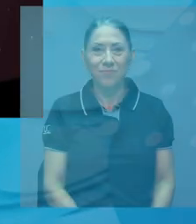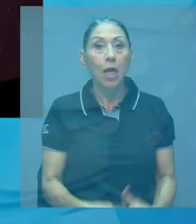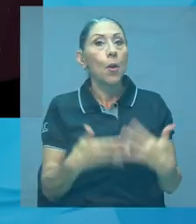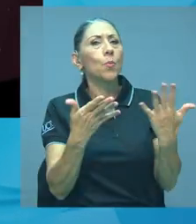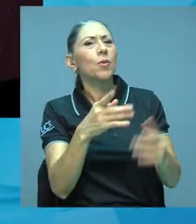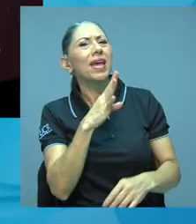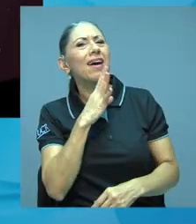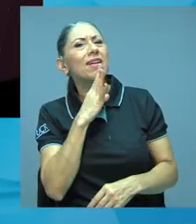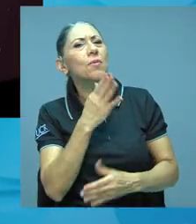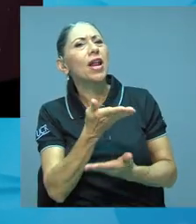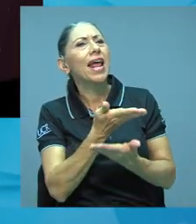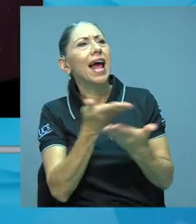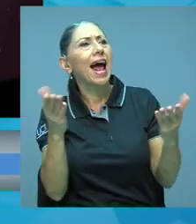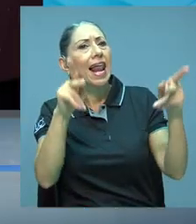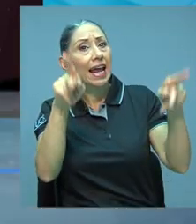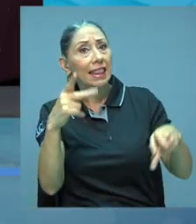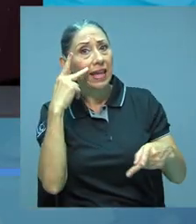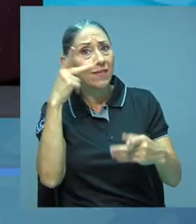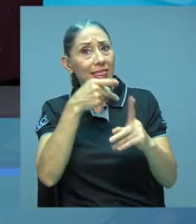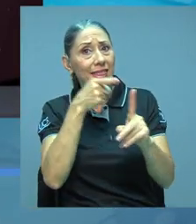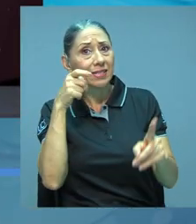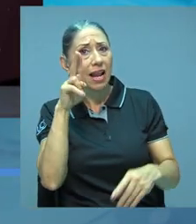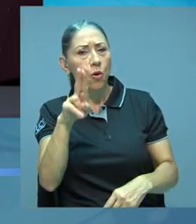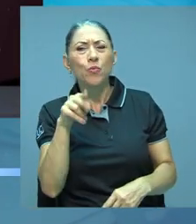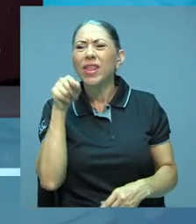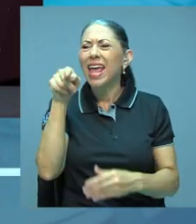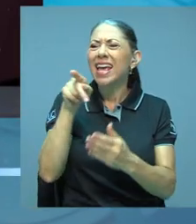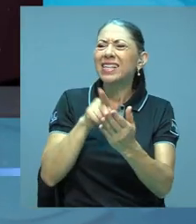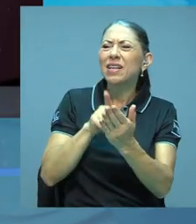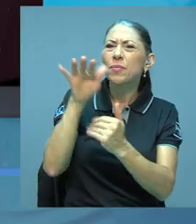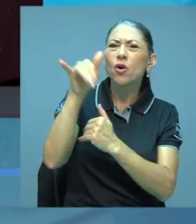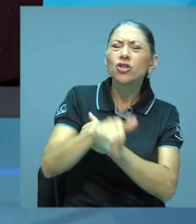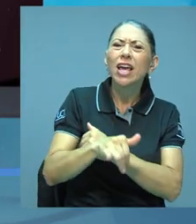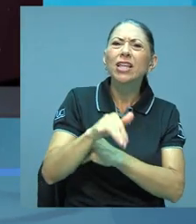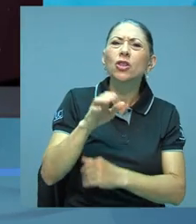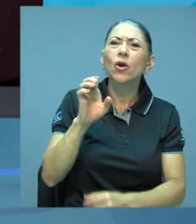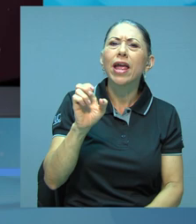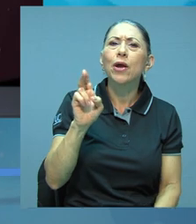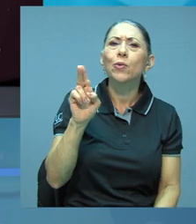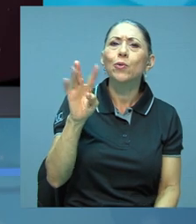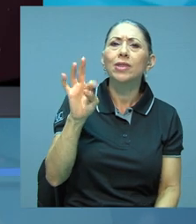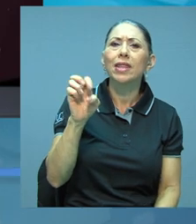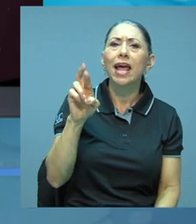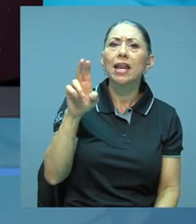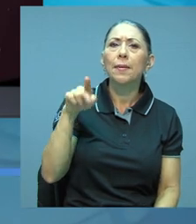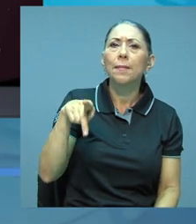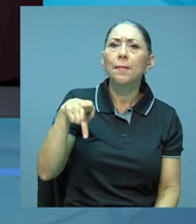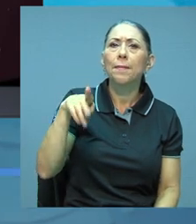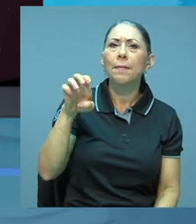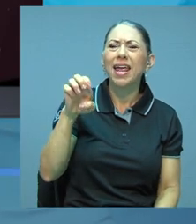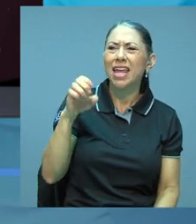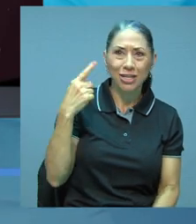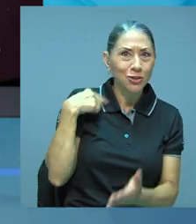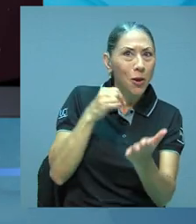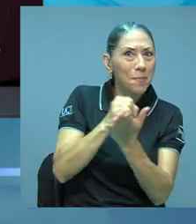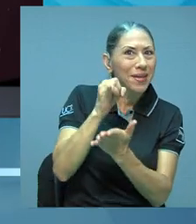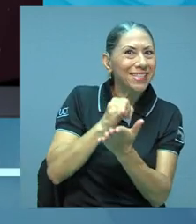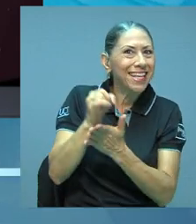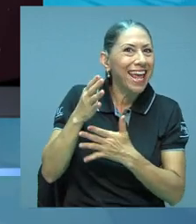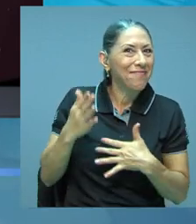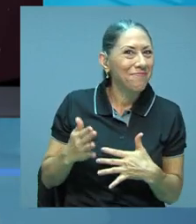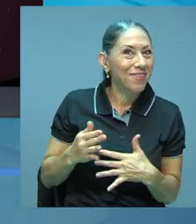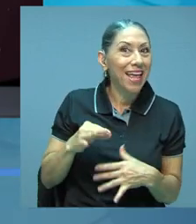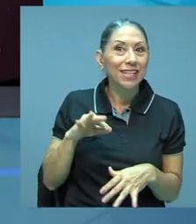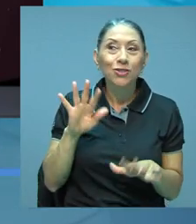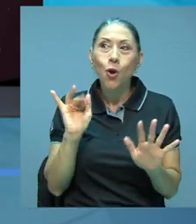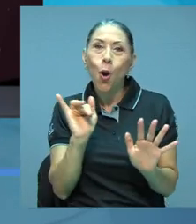Muy bien, Ariel, hablemosle al público desde la U. ¿Qué es este proyecto Uterpe? Uterpe es, yo investigué, no crean, Uterpe es la musa de